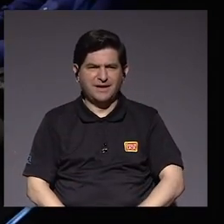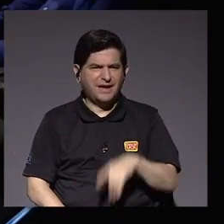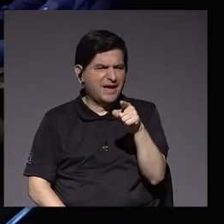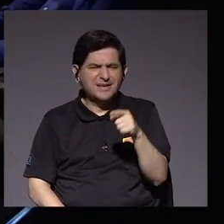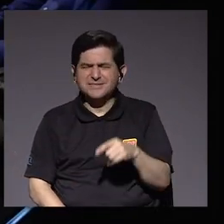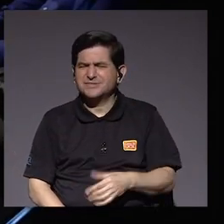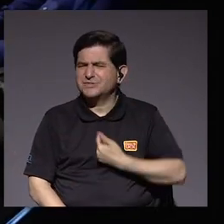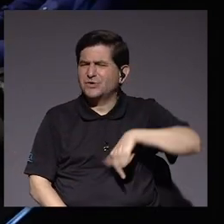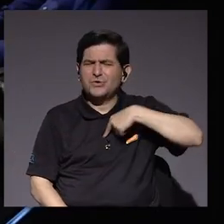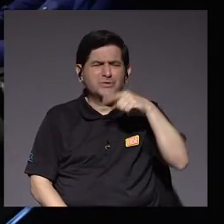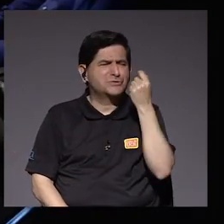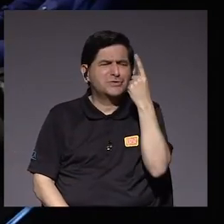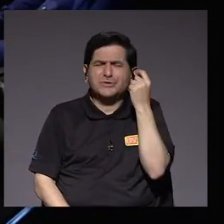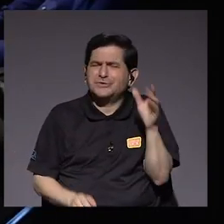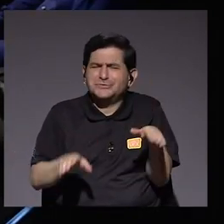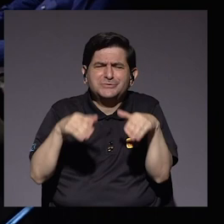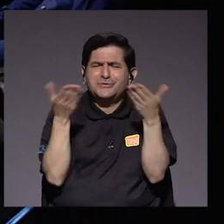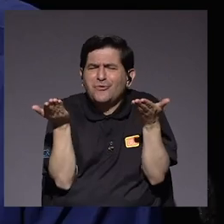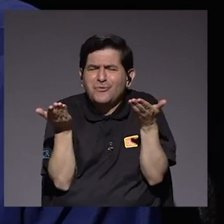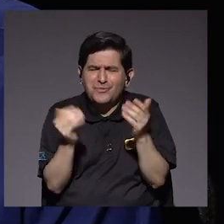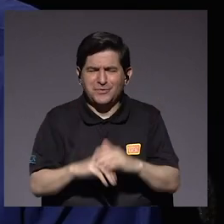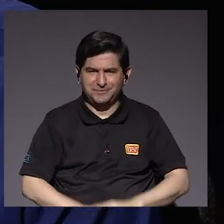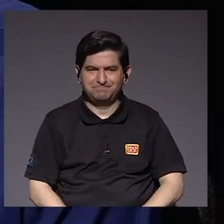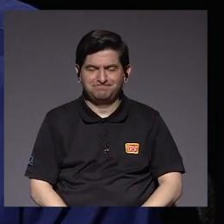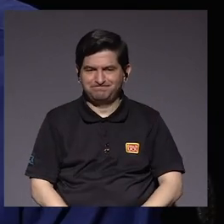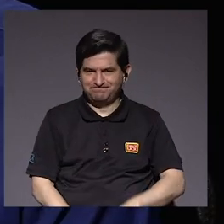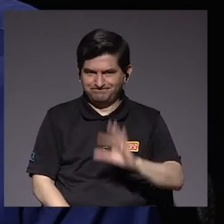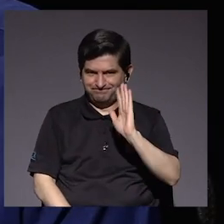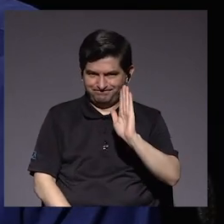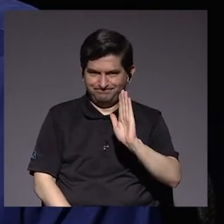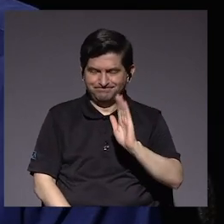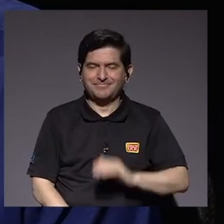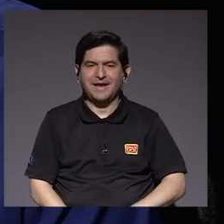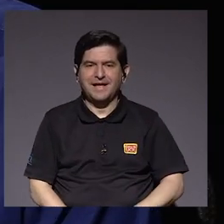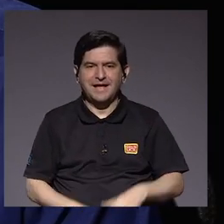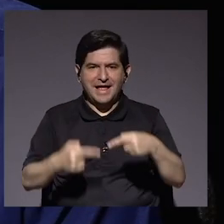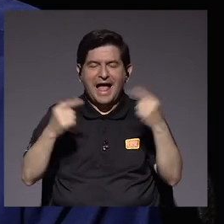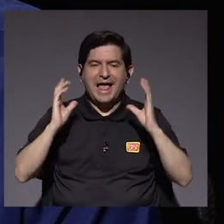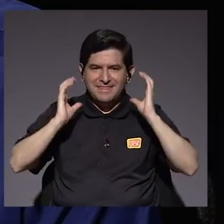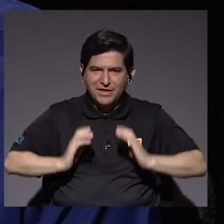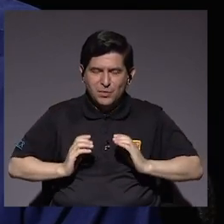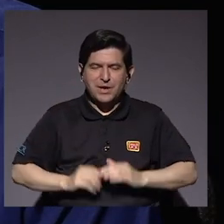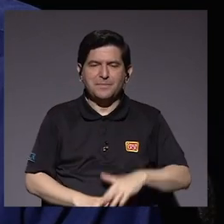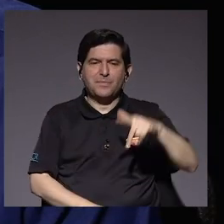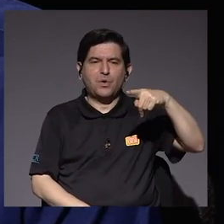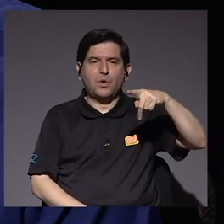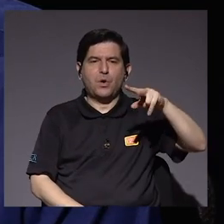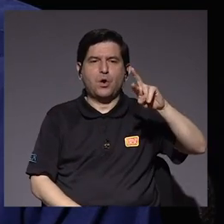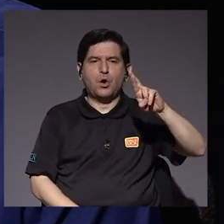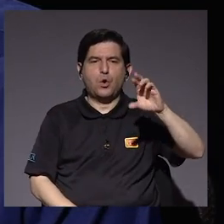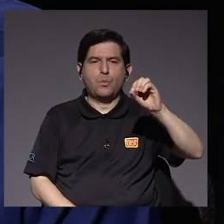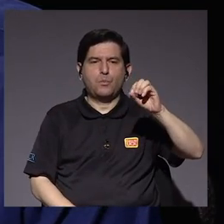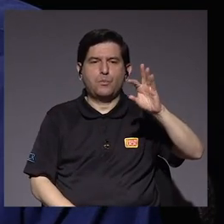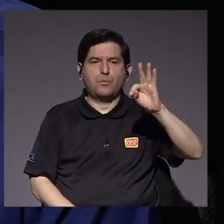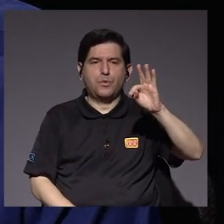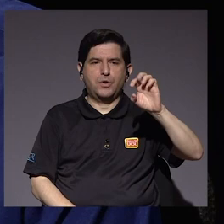¿Cómo se como eso? ¿Cómo lo podemos entender como ciudadanos? Vamos a ver, los anticuerpos son proteínas que están en la